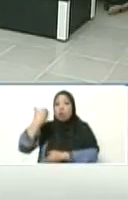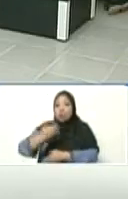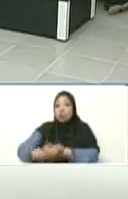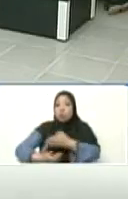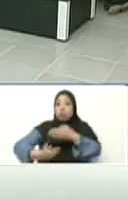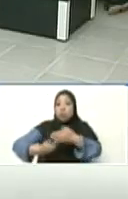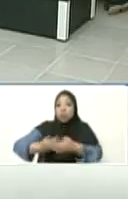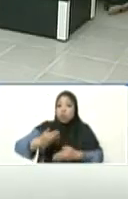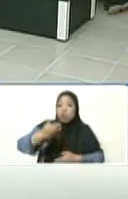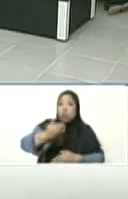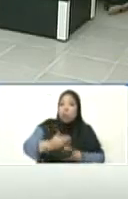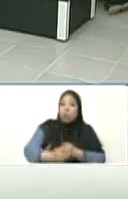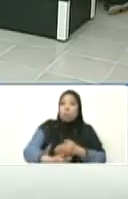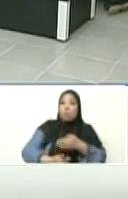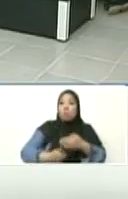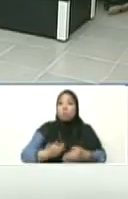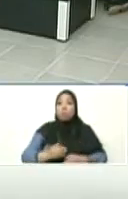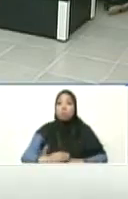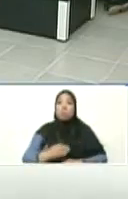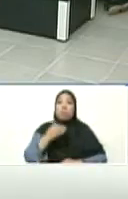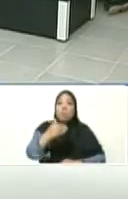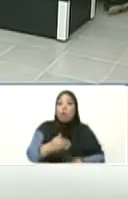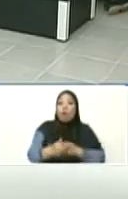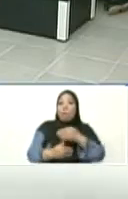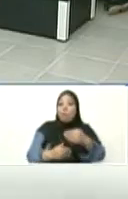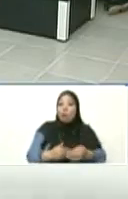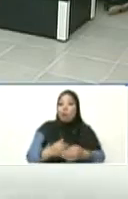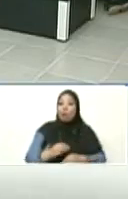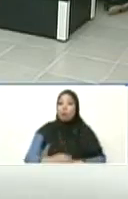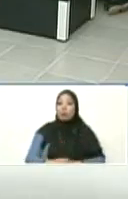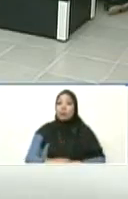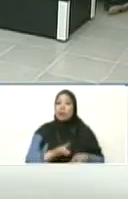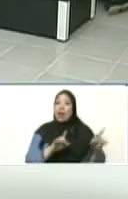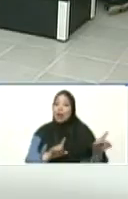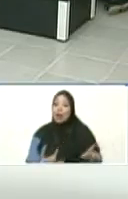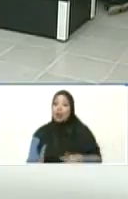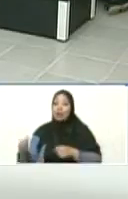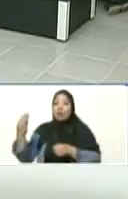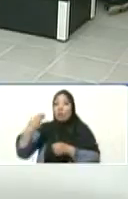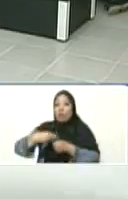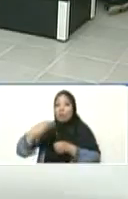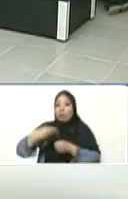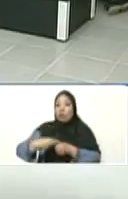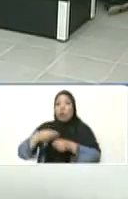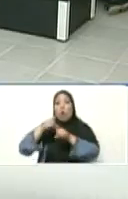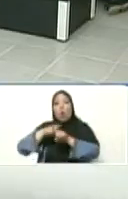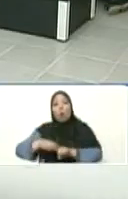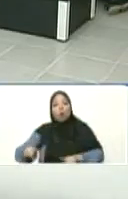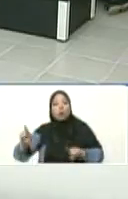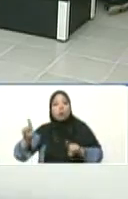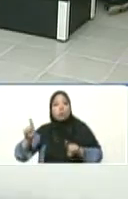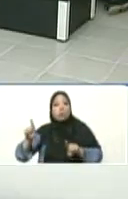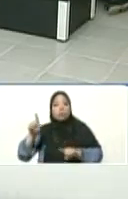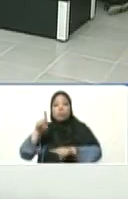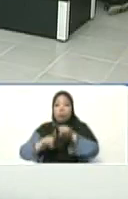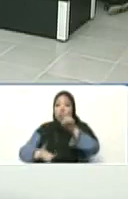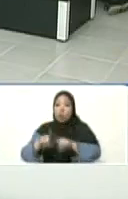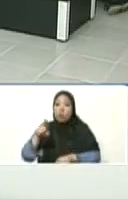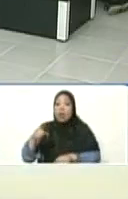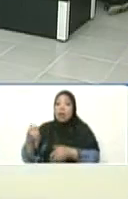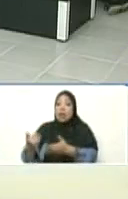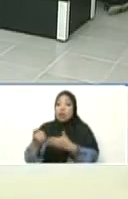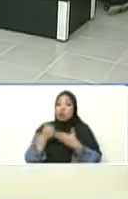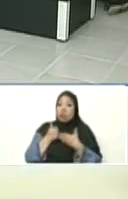loco. Pin, pin, pin. Y ahí está el Petro, entre otras cosas, construyendo